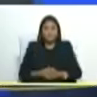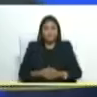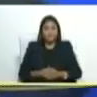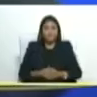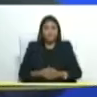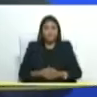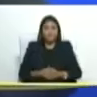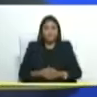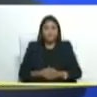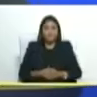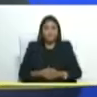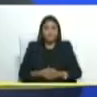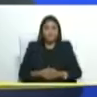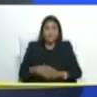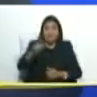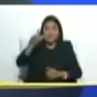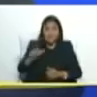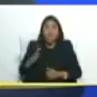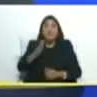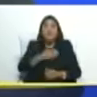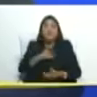y el que se atreva